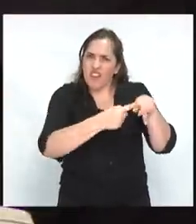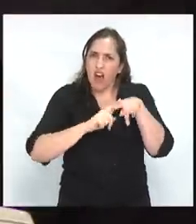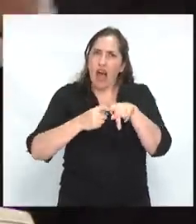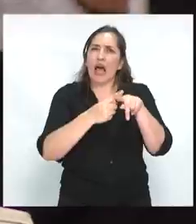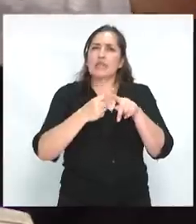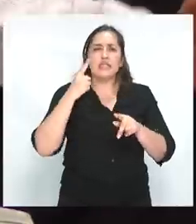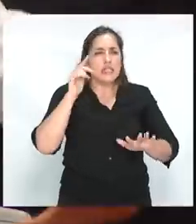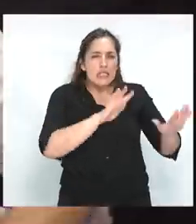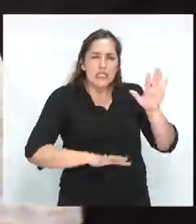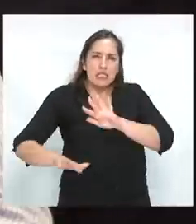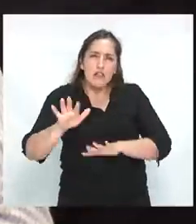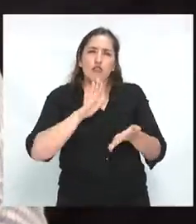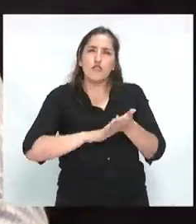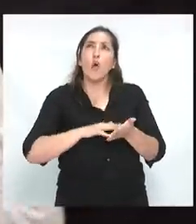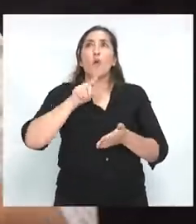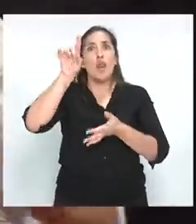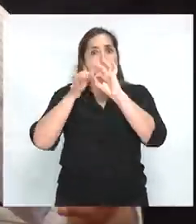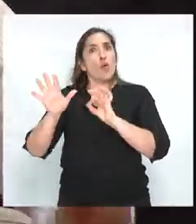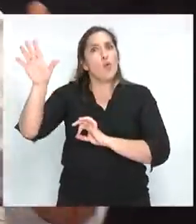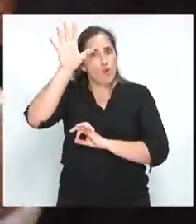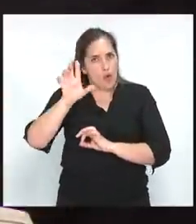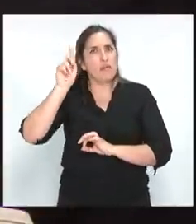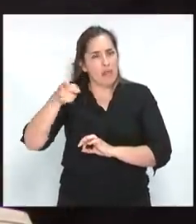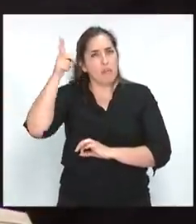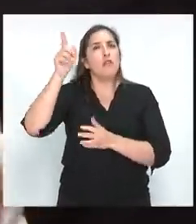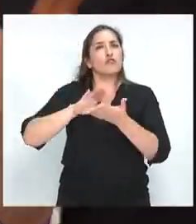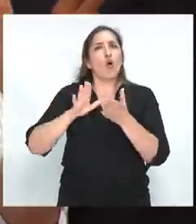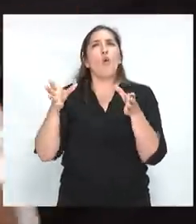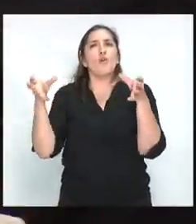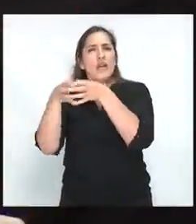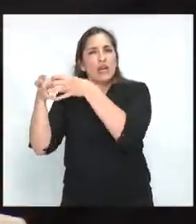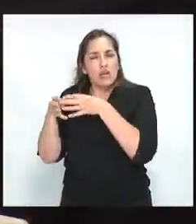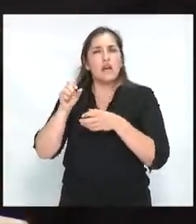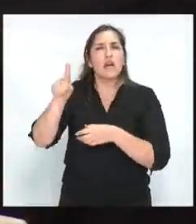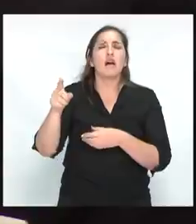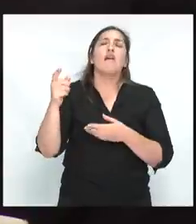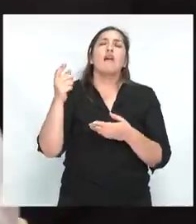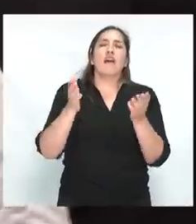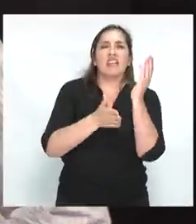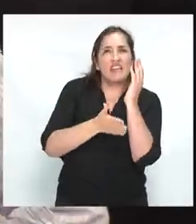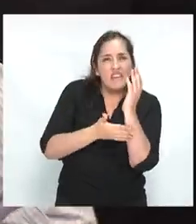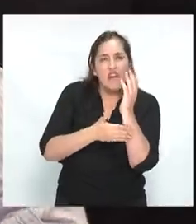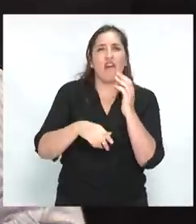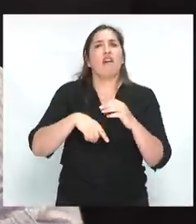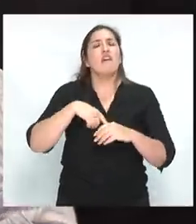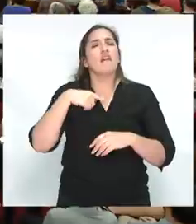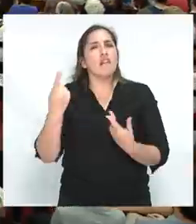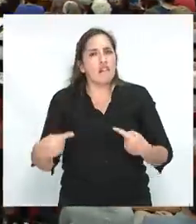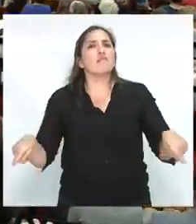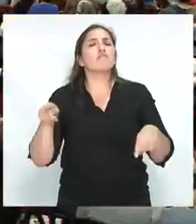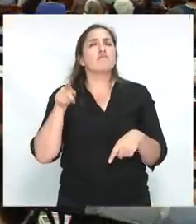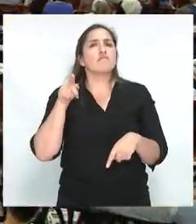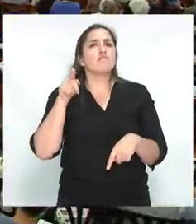reconstitución de las izquierdas europeas socialistas o socialdemócratas radicales. El tema de la relación